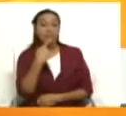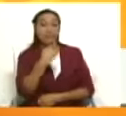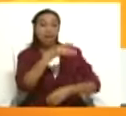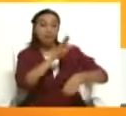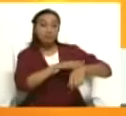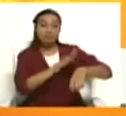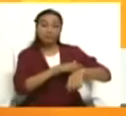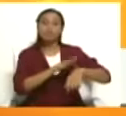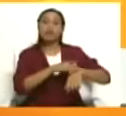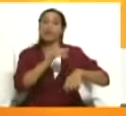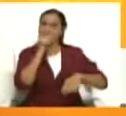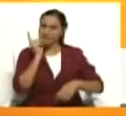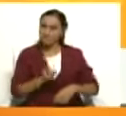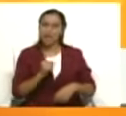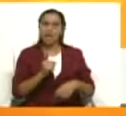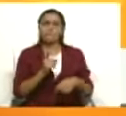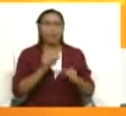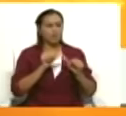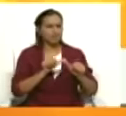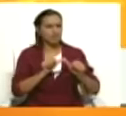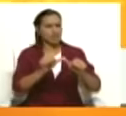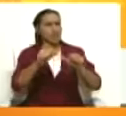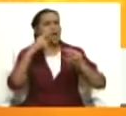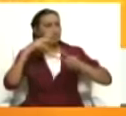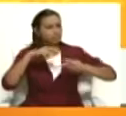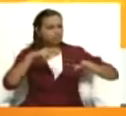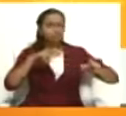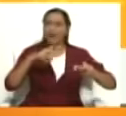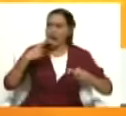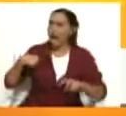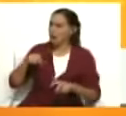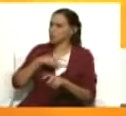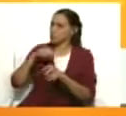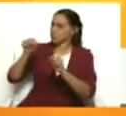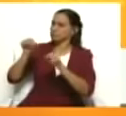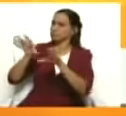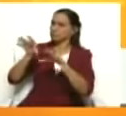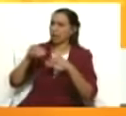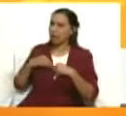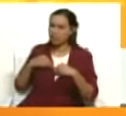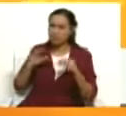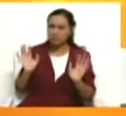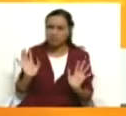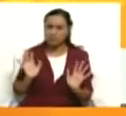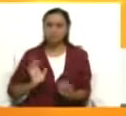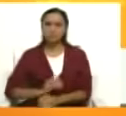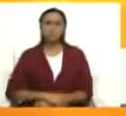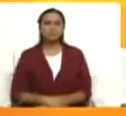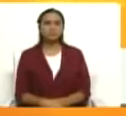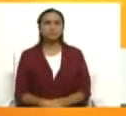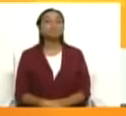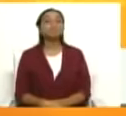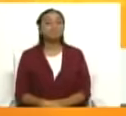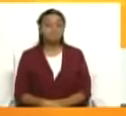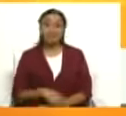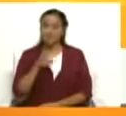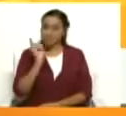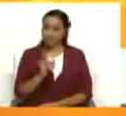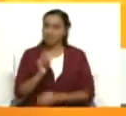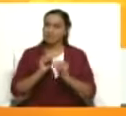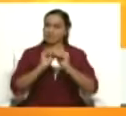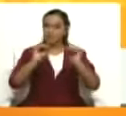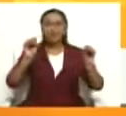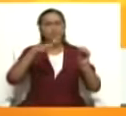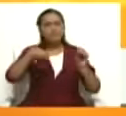acudimos, apelamos a esa decisión del fiscal. Allí debo señalar, Barrio, y debe saber el